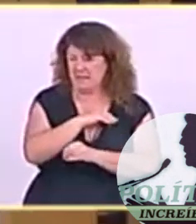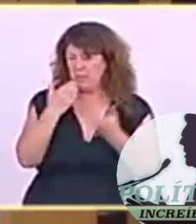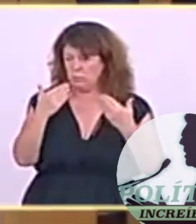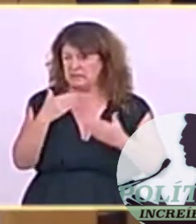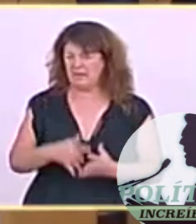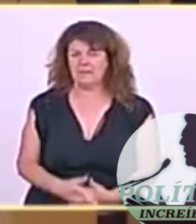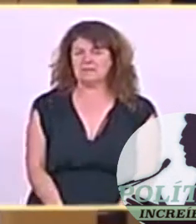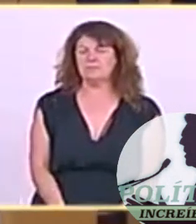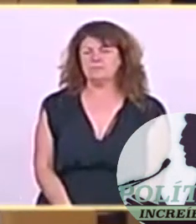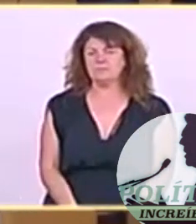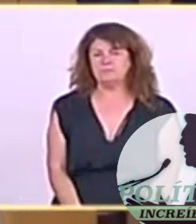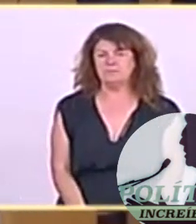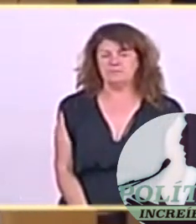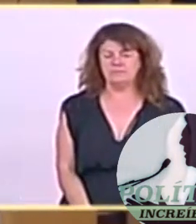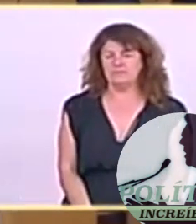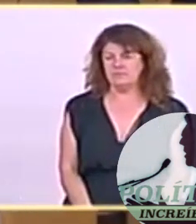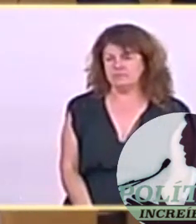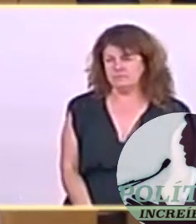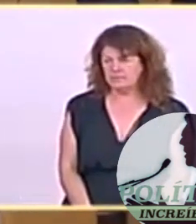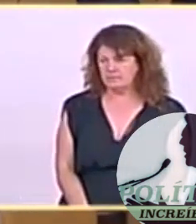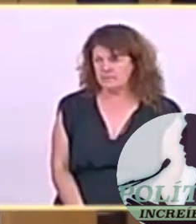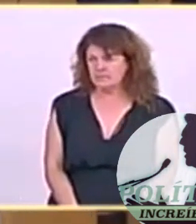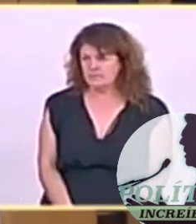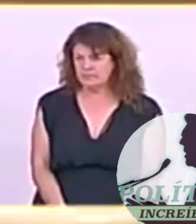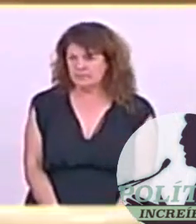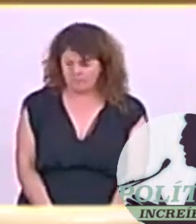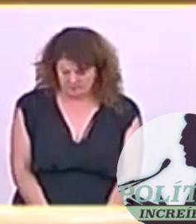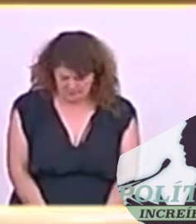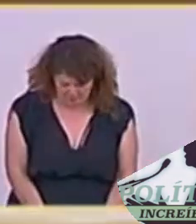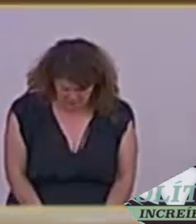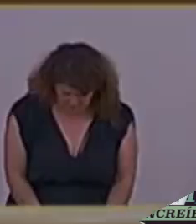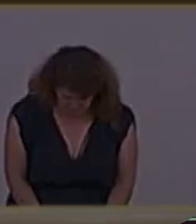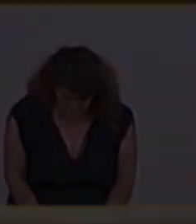Muchas gracias, señor ministro de Agricultura, Pesca y Alimentación. Gracias. Gracias.